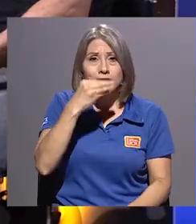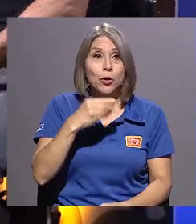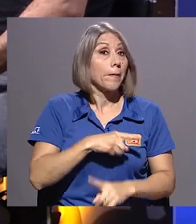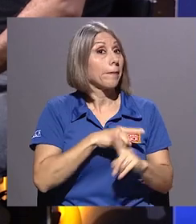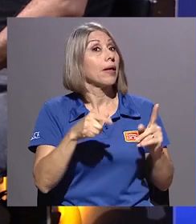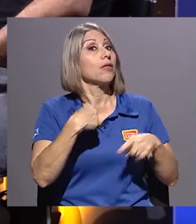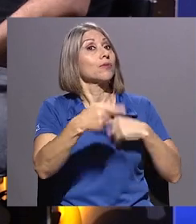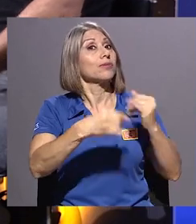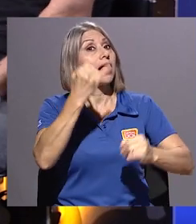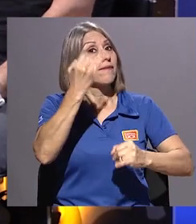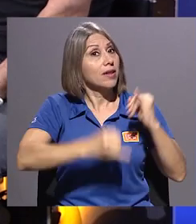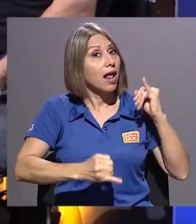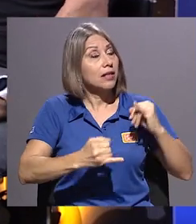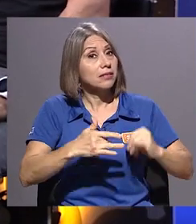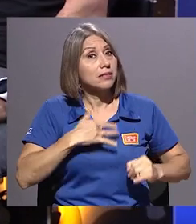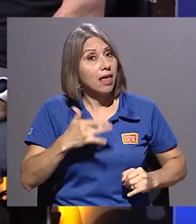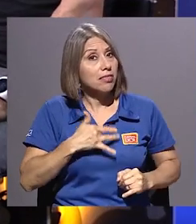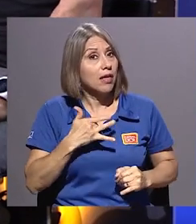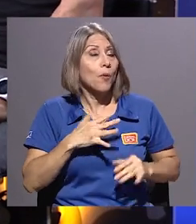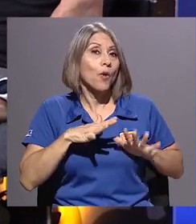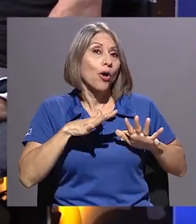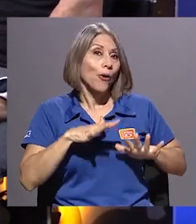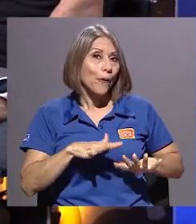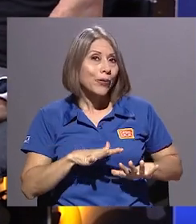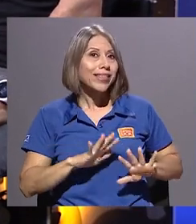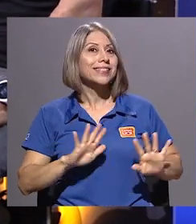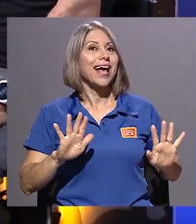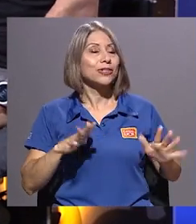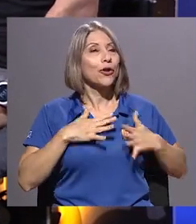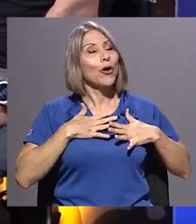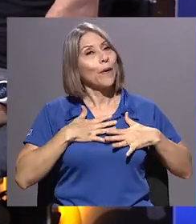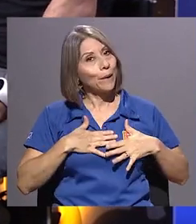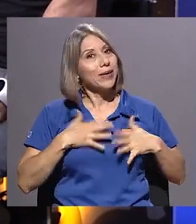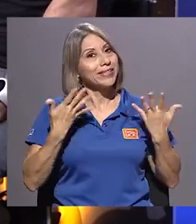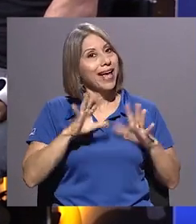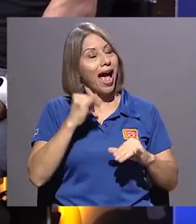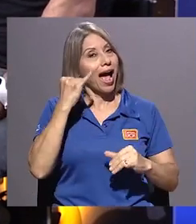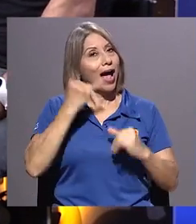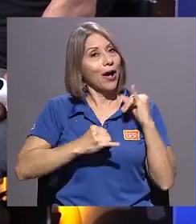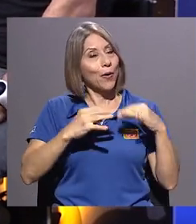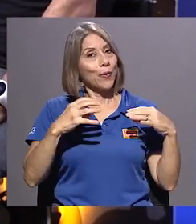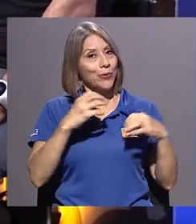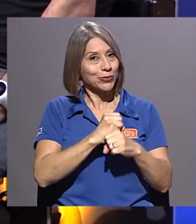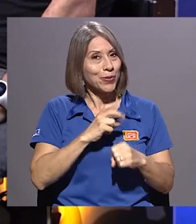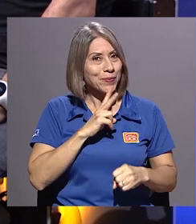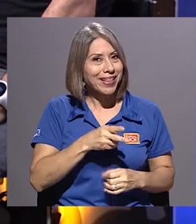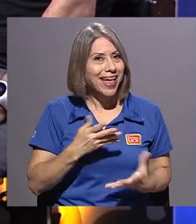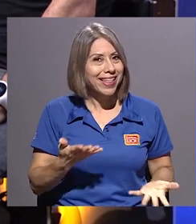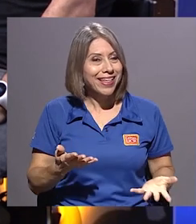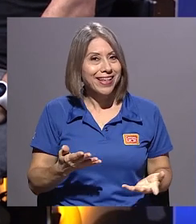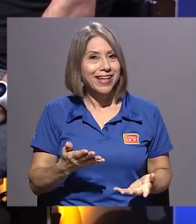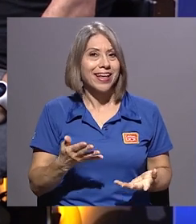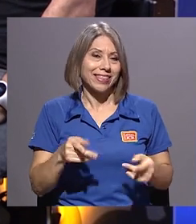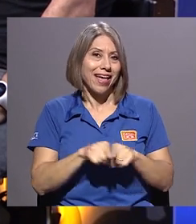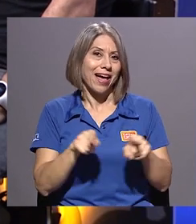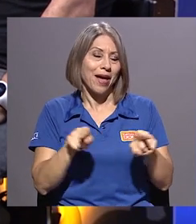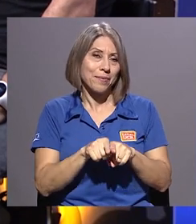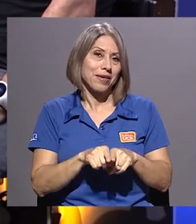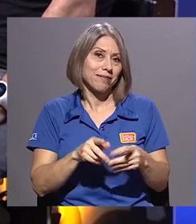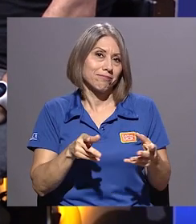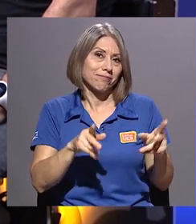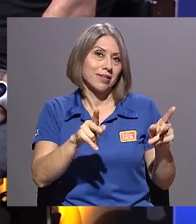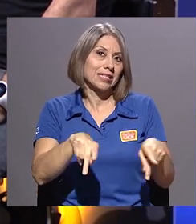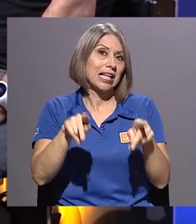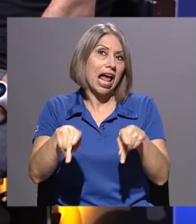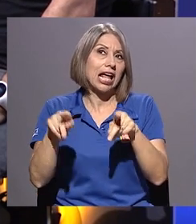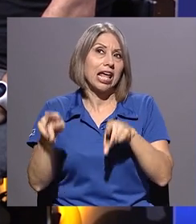sienta como un descanso, como que llegué a una conclusión, ¿verdad? Como que también es un riesgo que la gente se quede